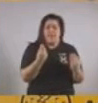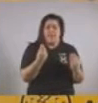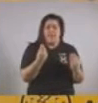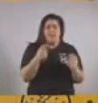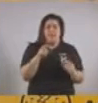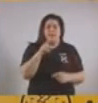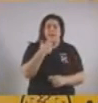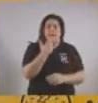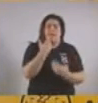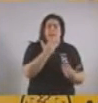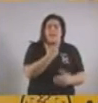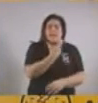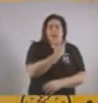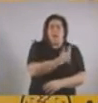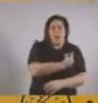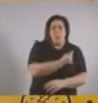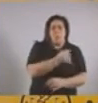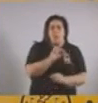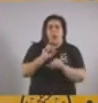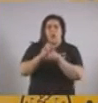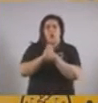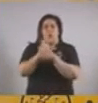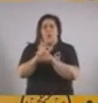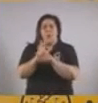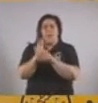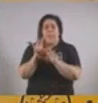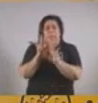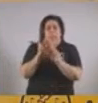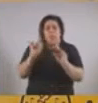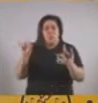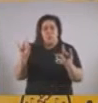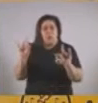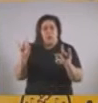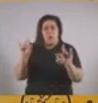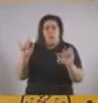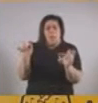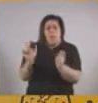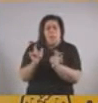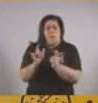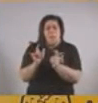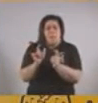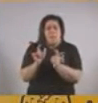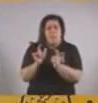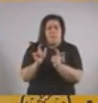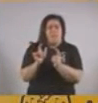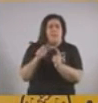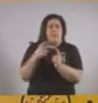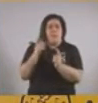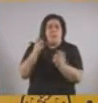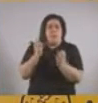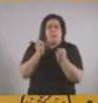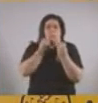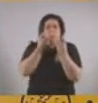de contagio, pero también que en el caso de contagiarse, reduce el riesgo de que la enfermedad sea grave.